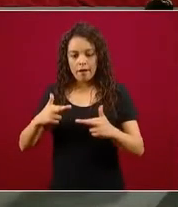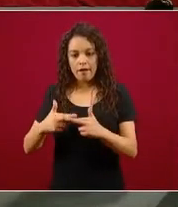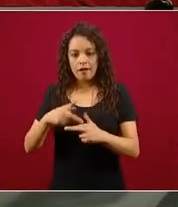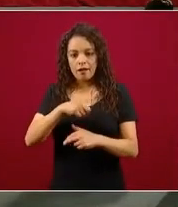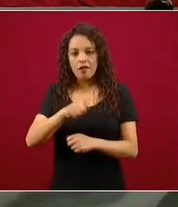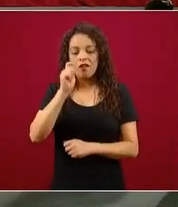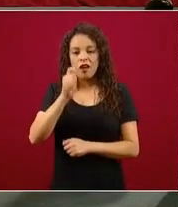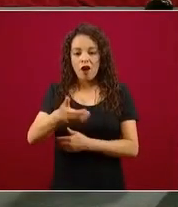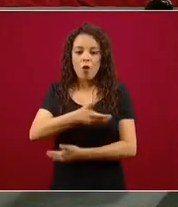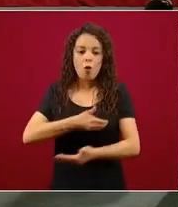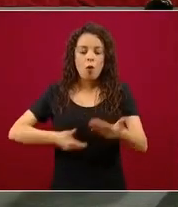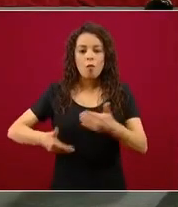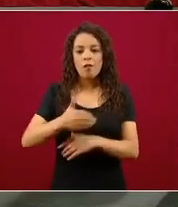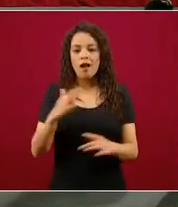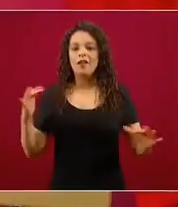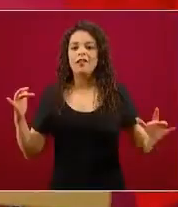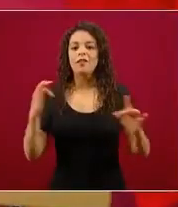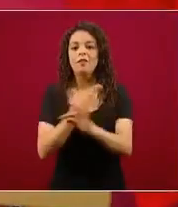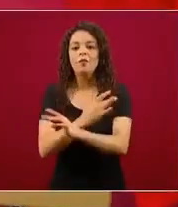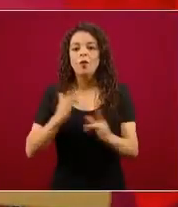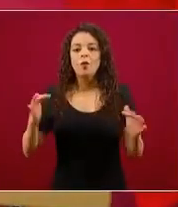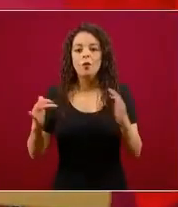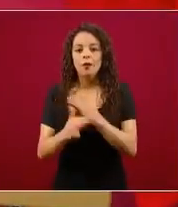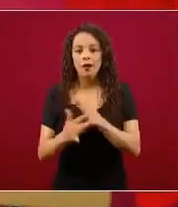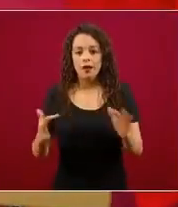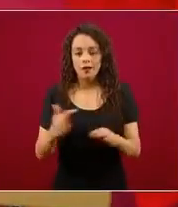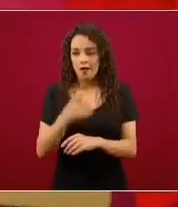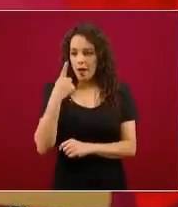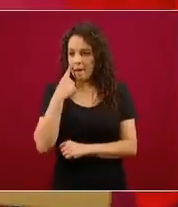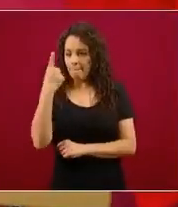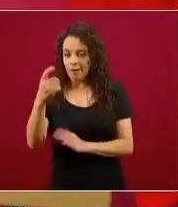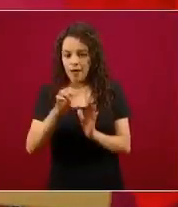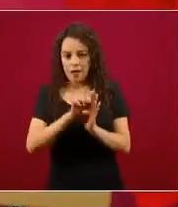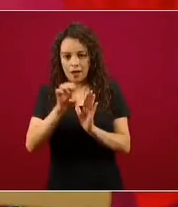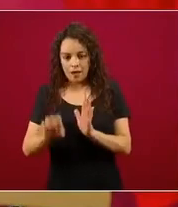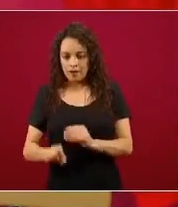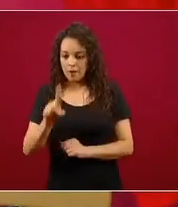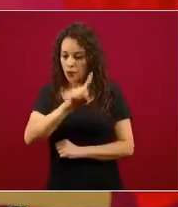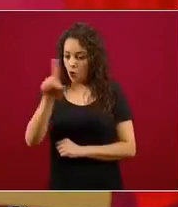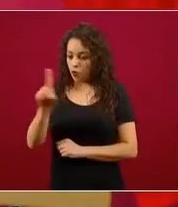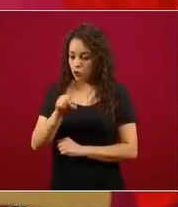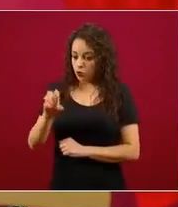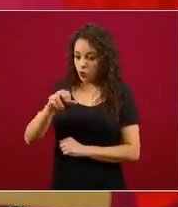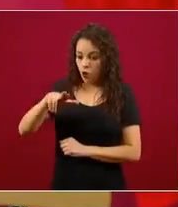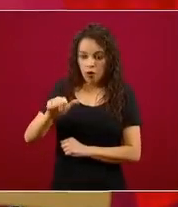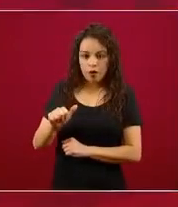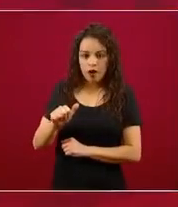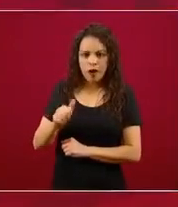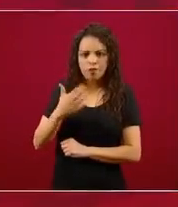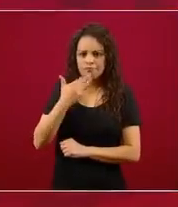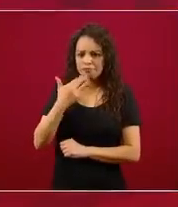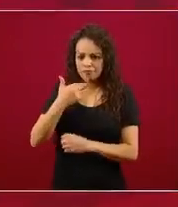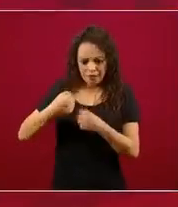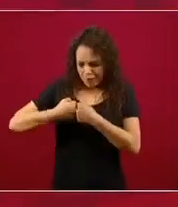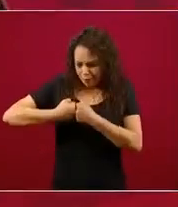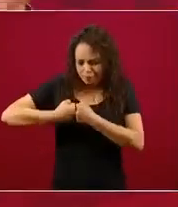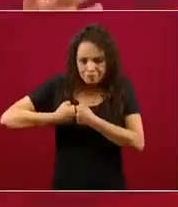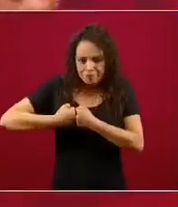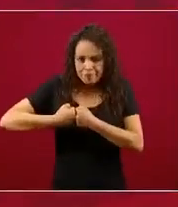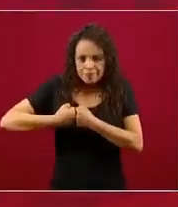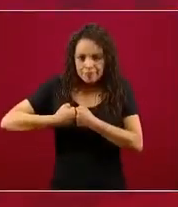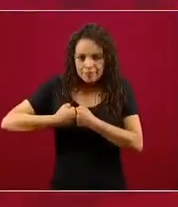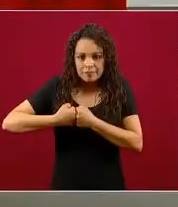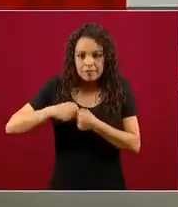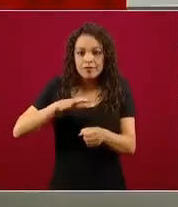Y recordarán que dimos un ejemplo de una zona que ni siquiera es físicamente contigua, y es